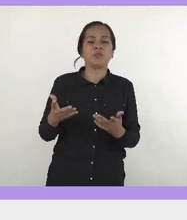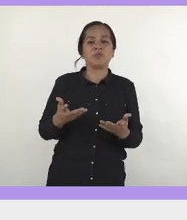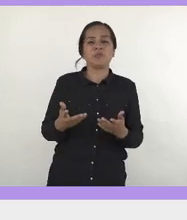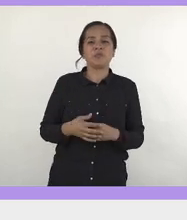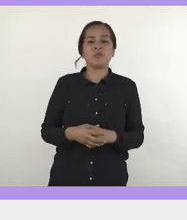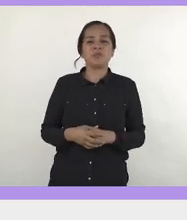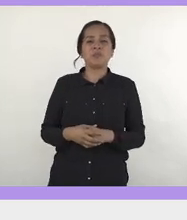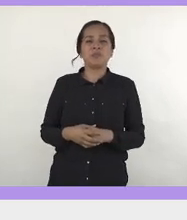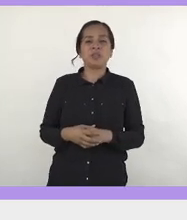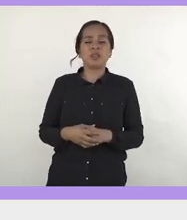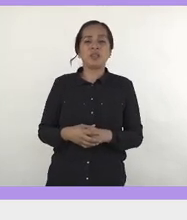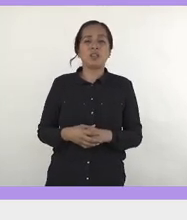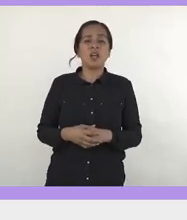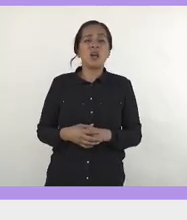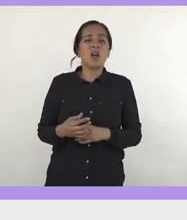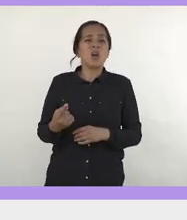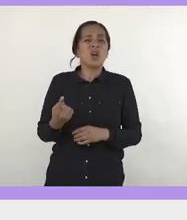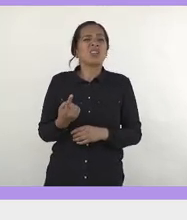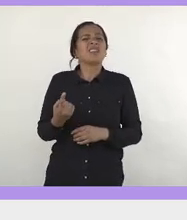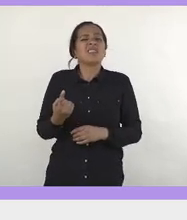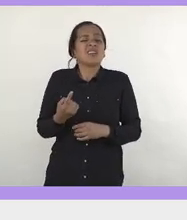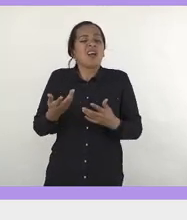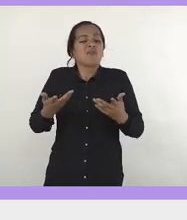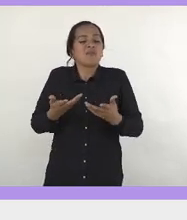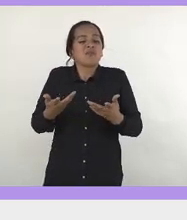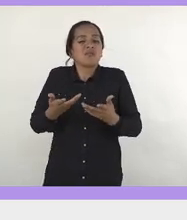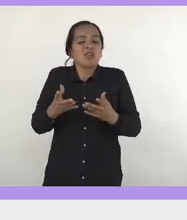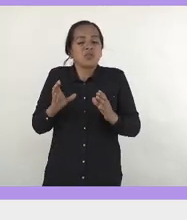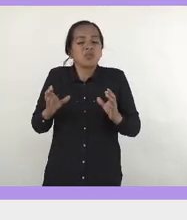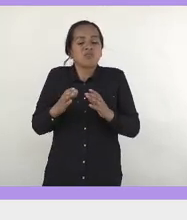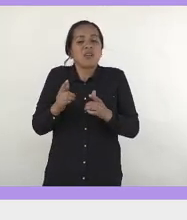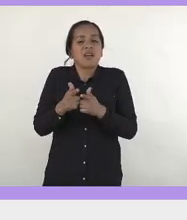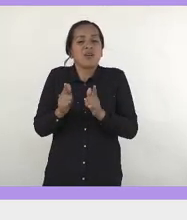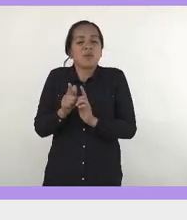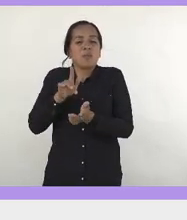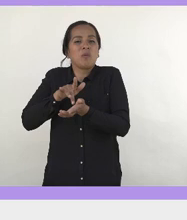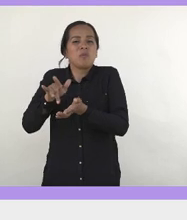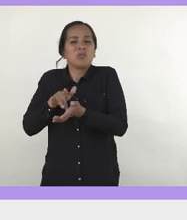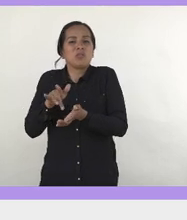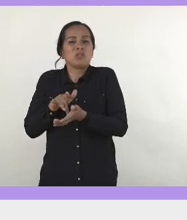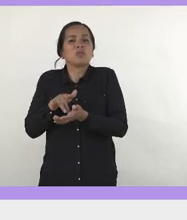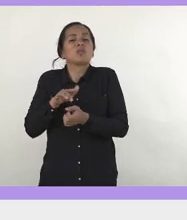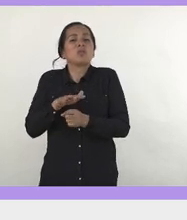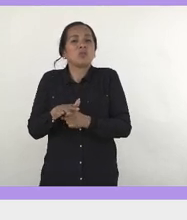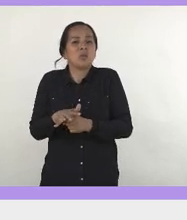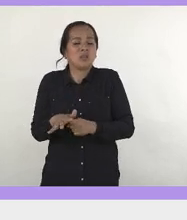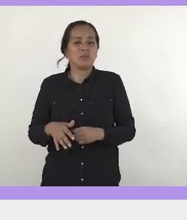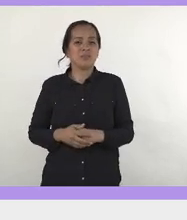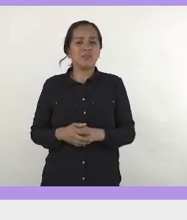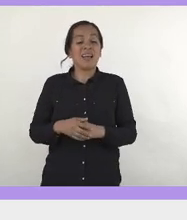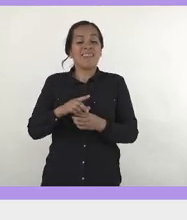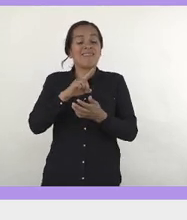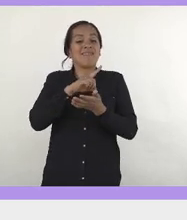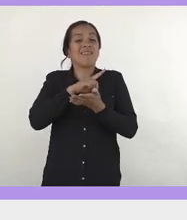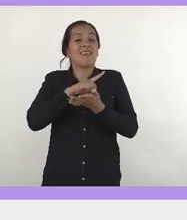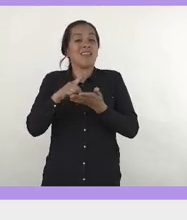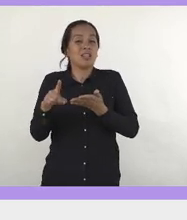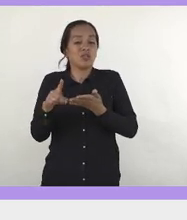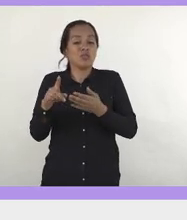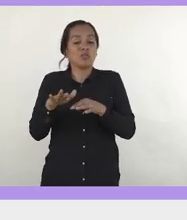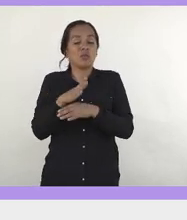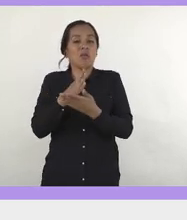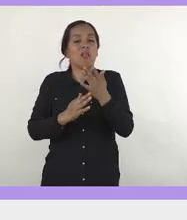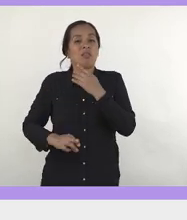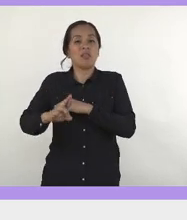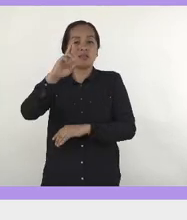Y lo que principalmente hemos logrado en colectividad de las mujeres es respeto. Es ganar derechos a través del respeto.